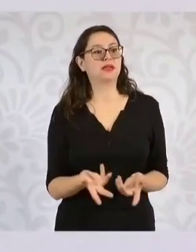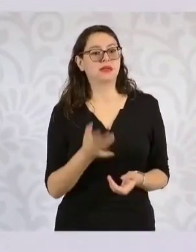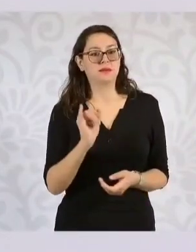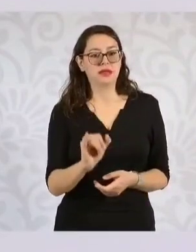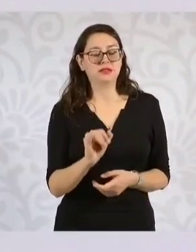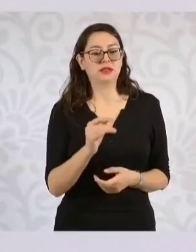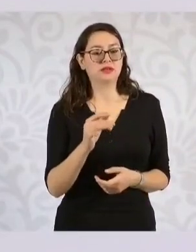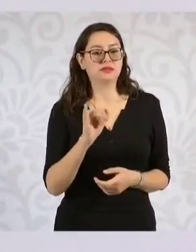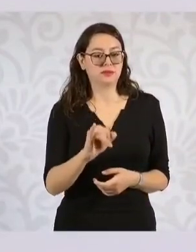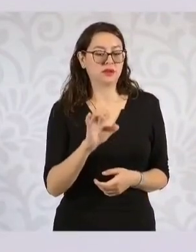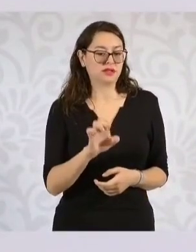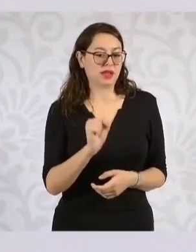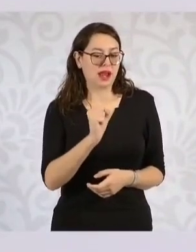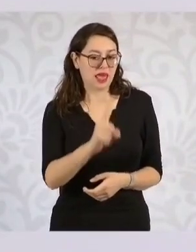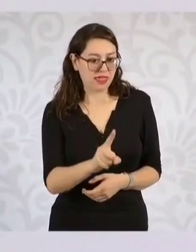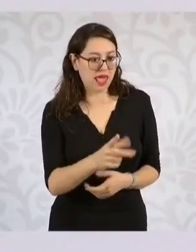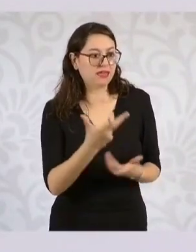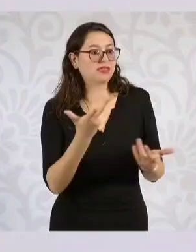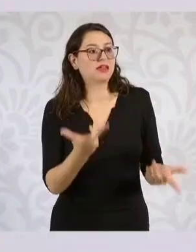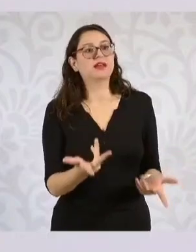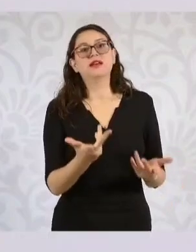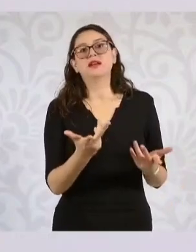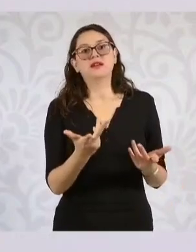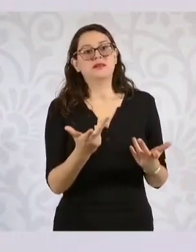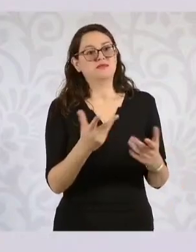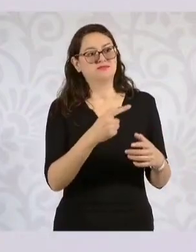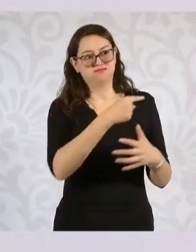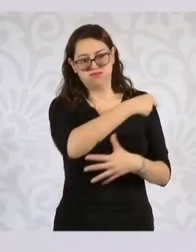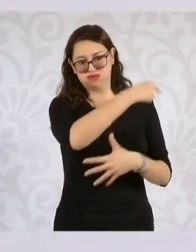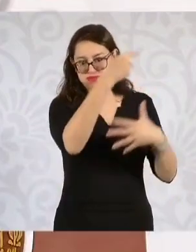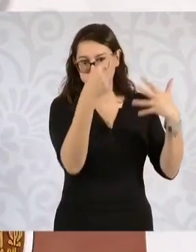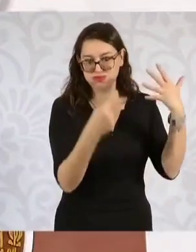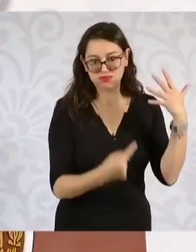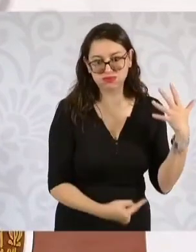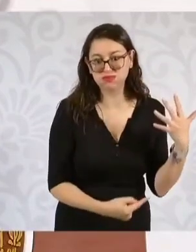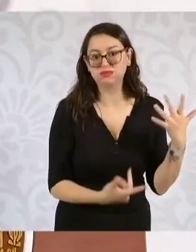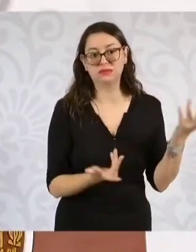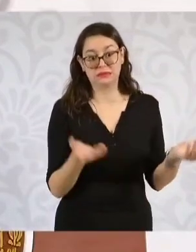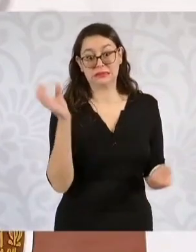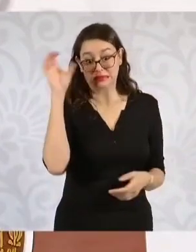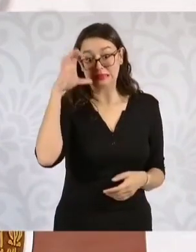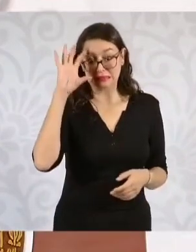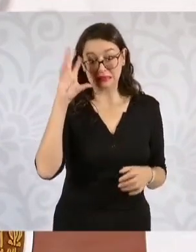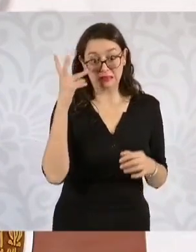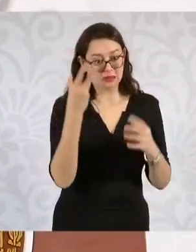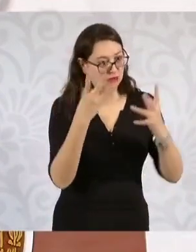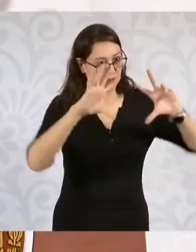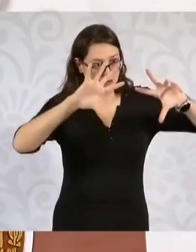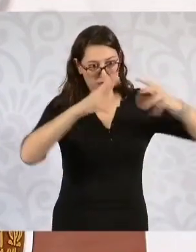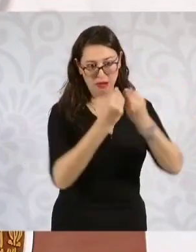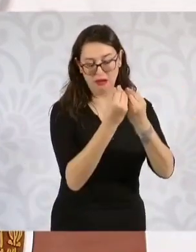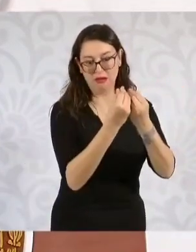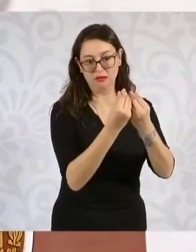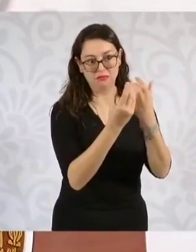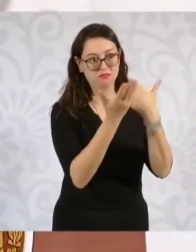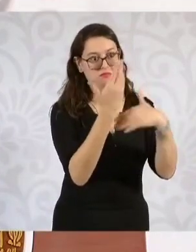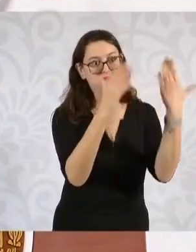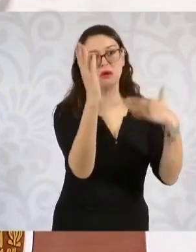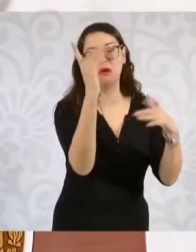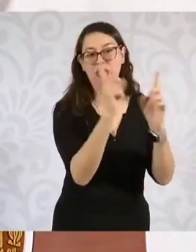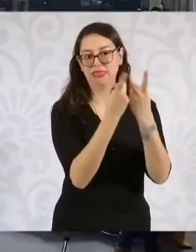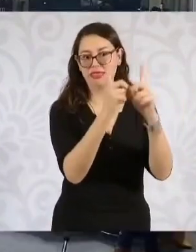indicadores macroeconómicos, sino también tiene que ver con el desarrollo científico y tecnológico. Y esa es una parte esencial